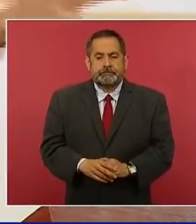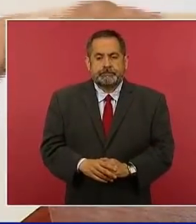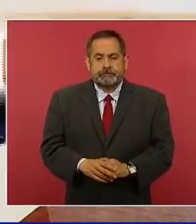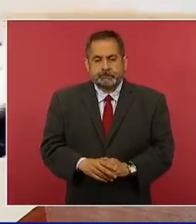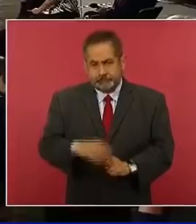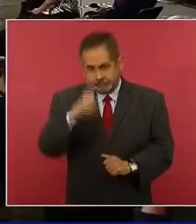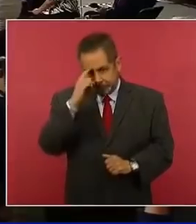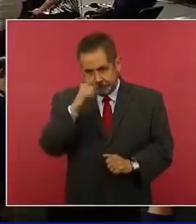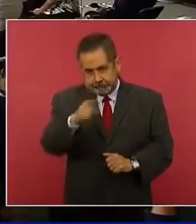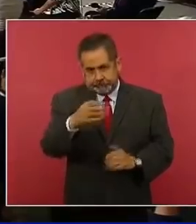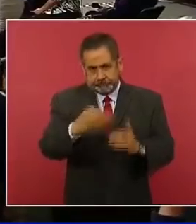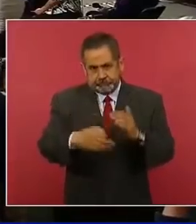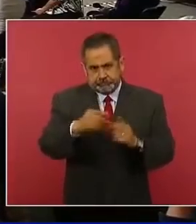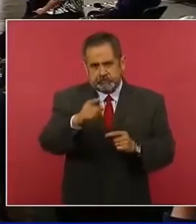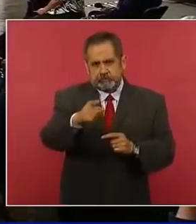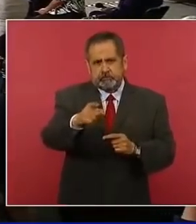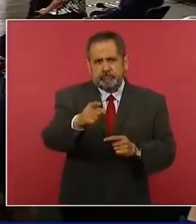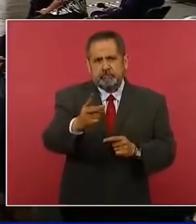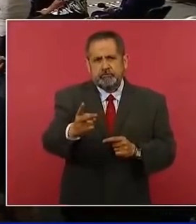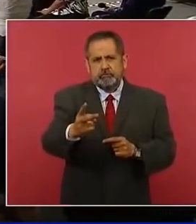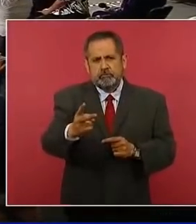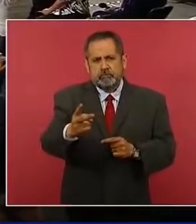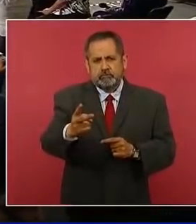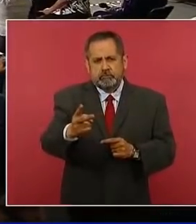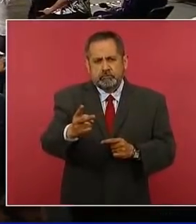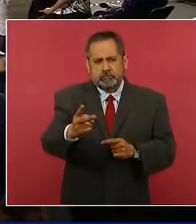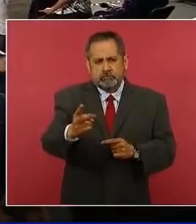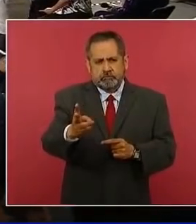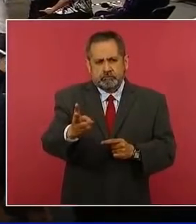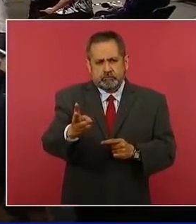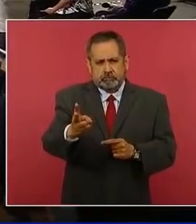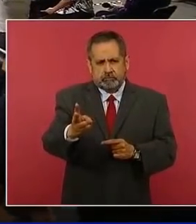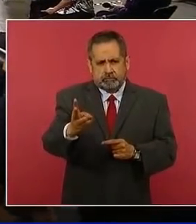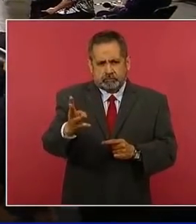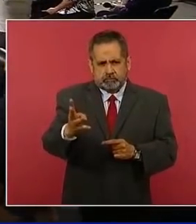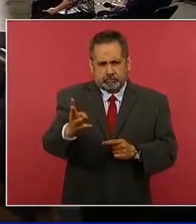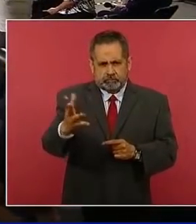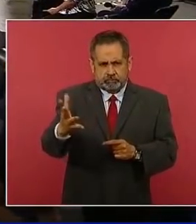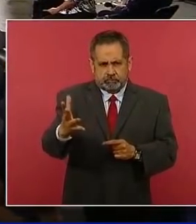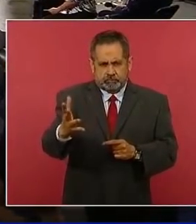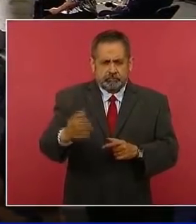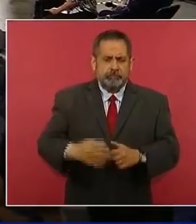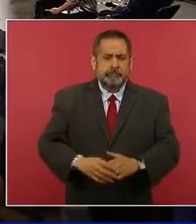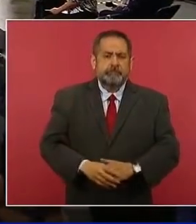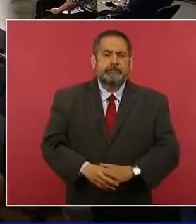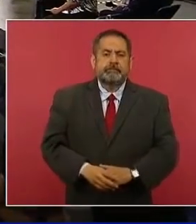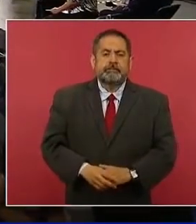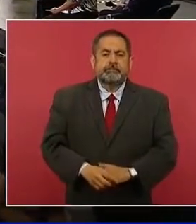Tú quedaste pendiente, ustedes dos, tres, cuatro, cinco,